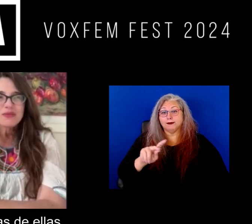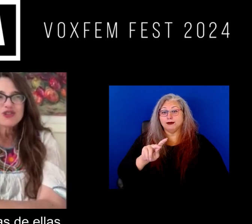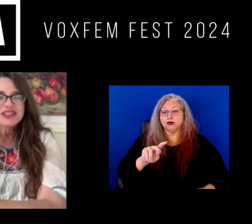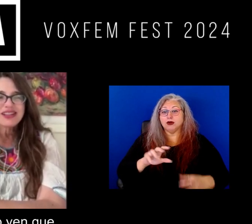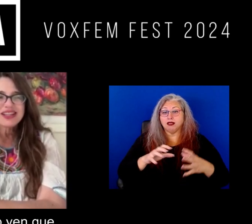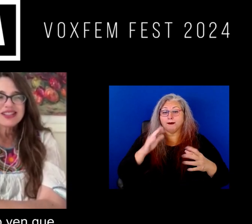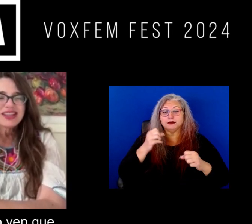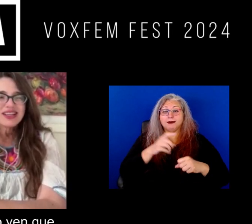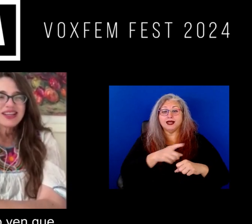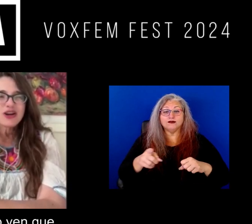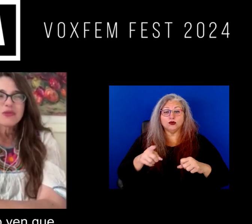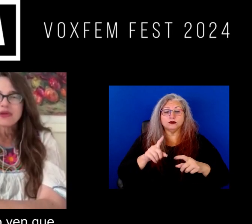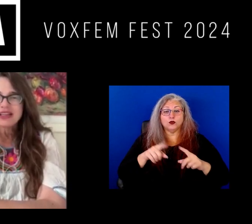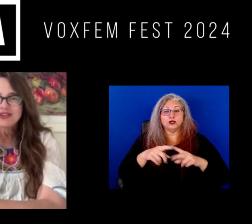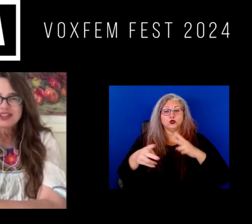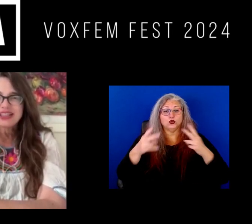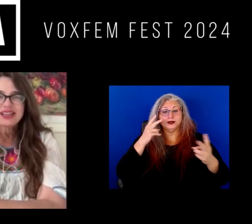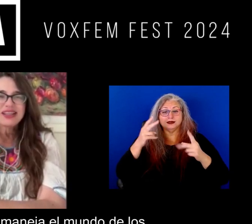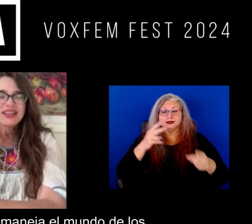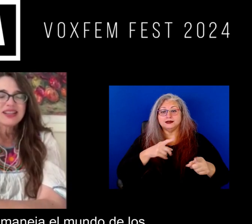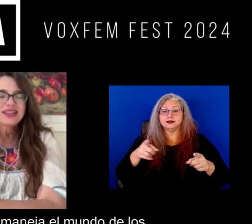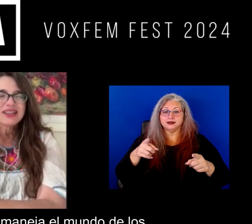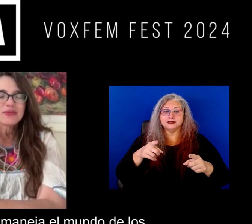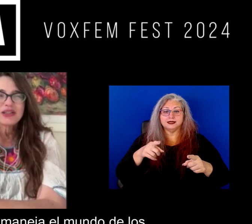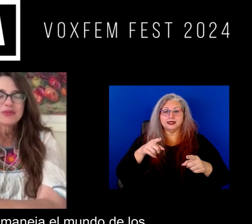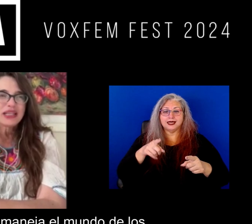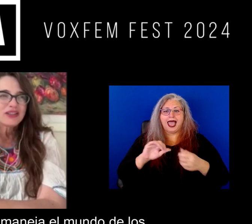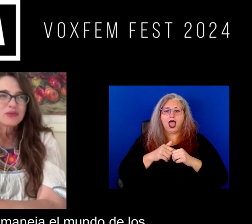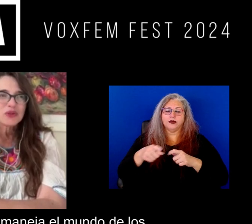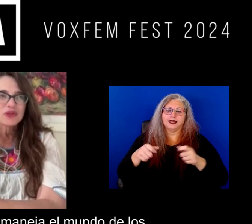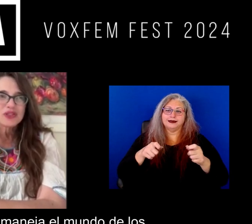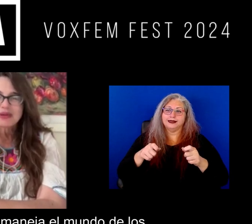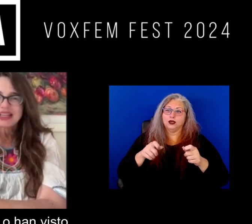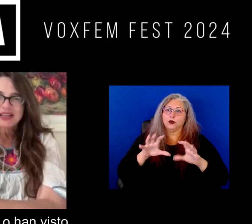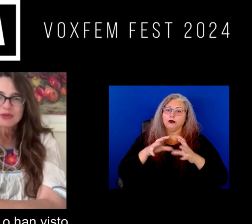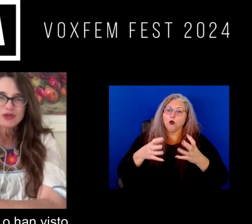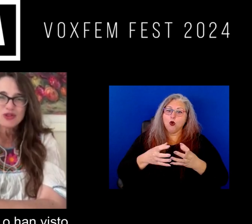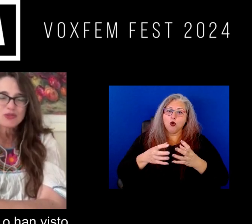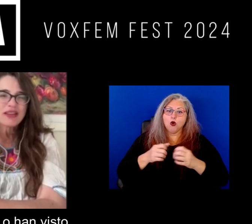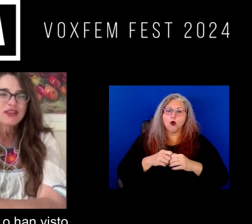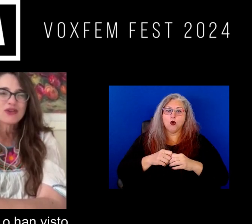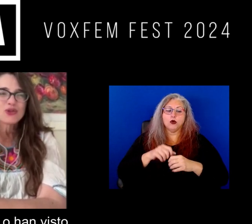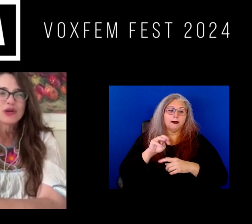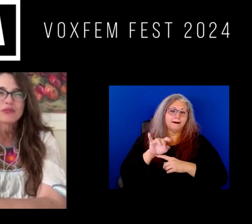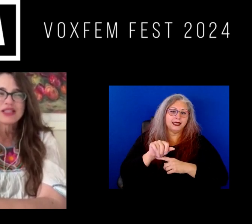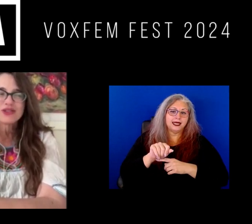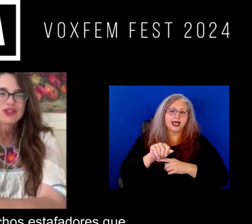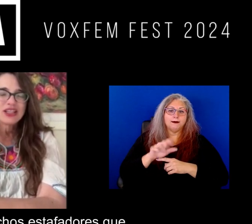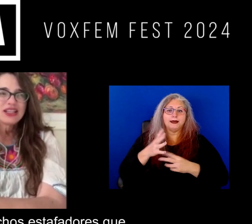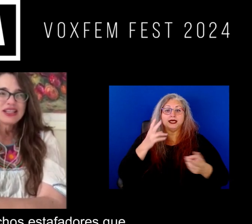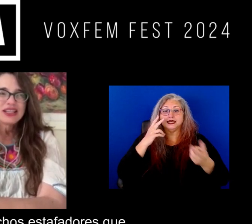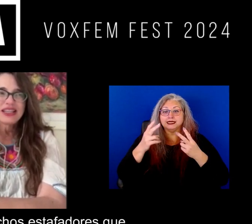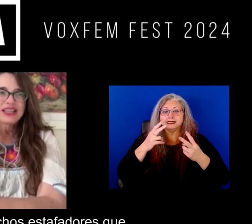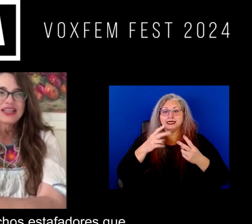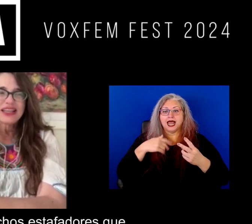muchas de ellas como ven ¿no? bueno ven como se maneja el mundo de los medios o han visto